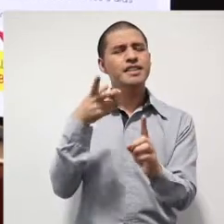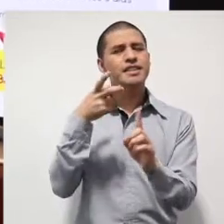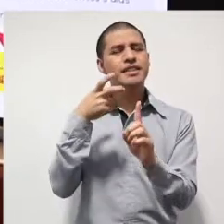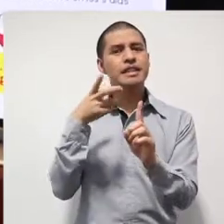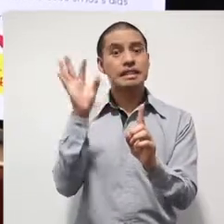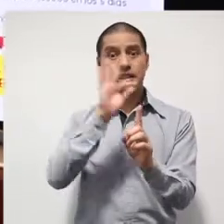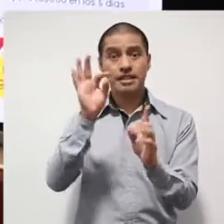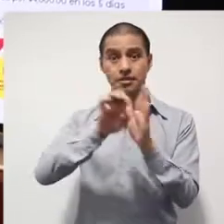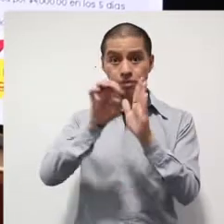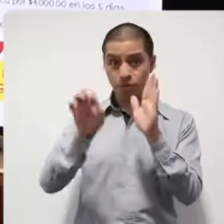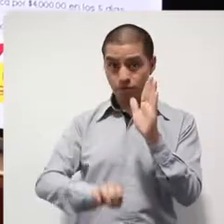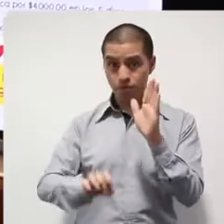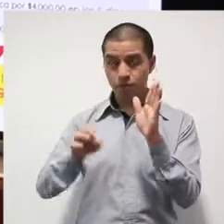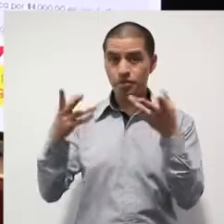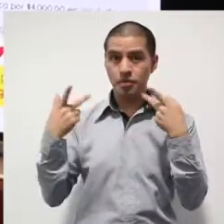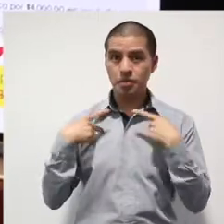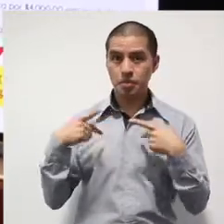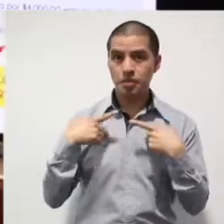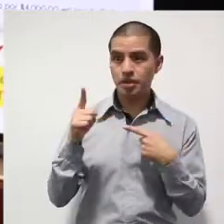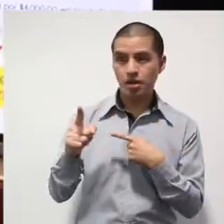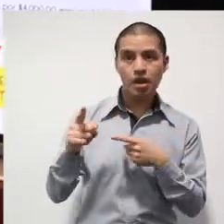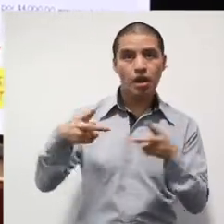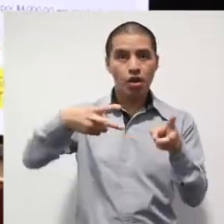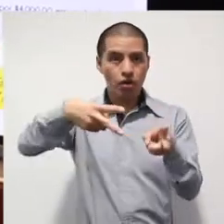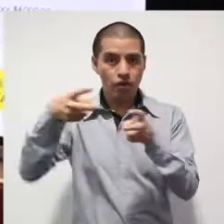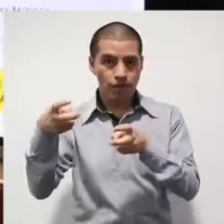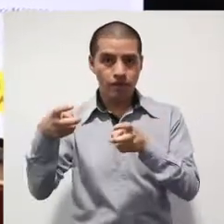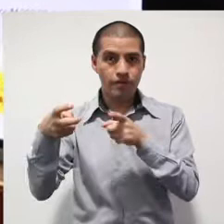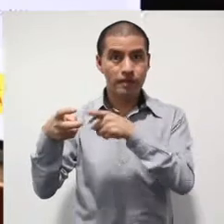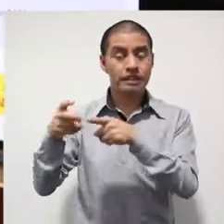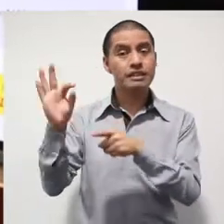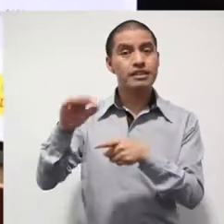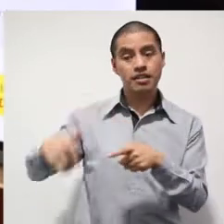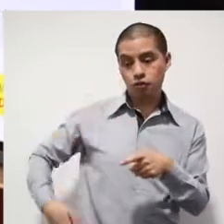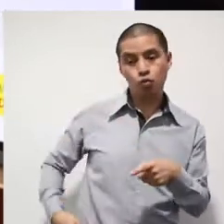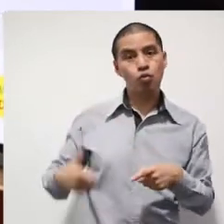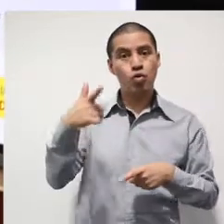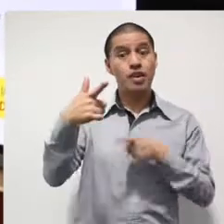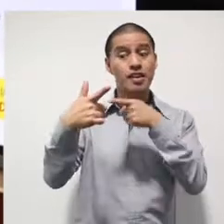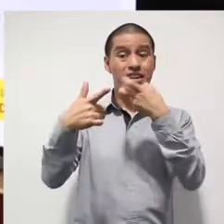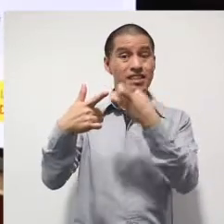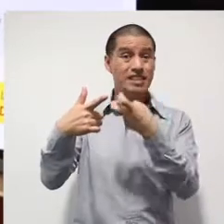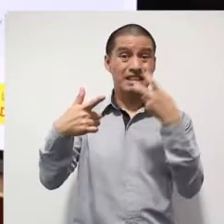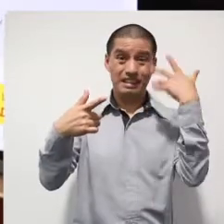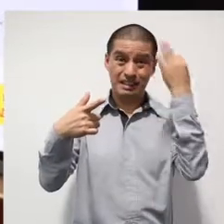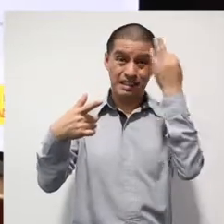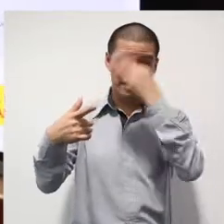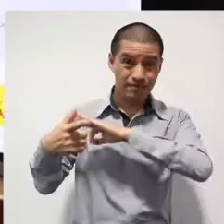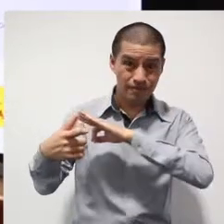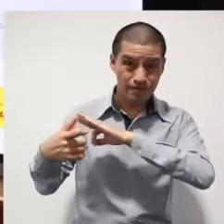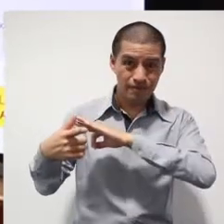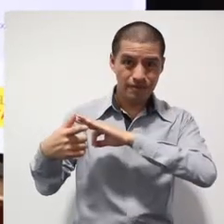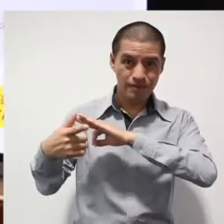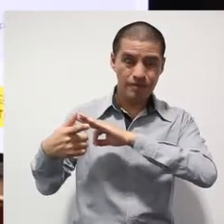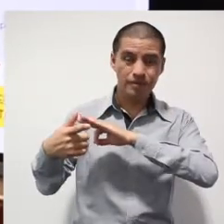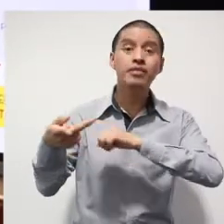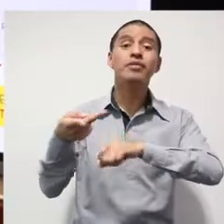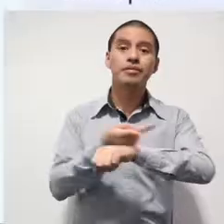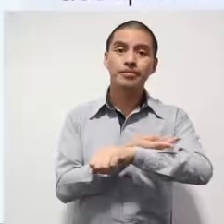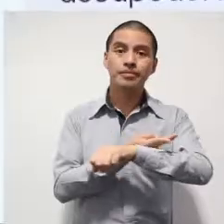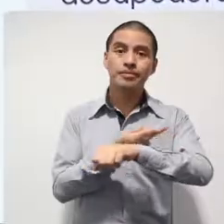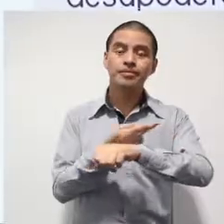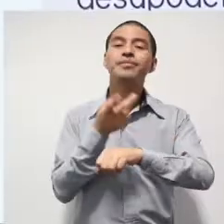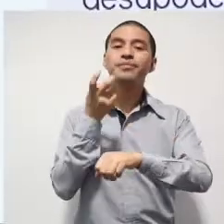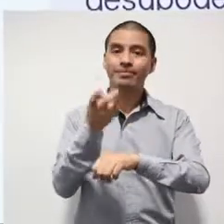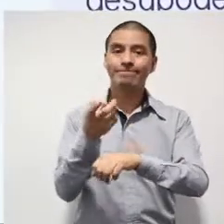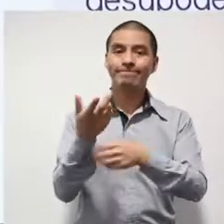que cuando un delito se cometa utilizando una réplica de arma de fuego, pues precisamente